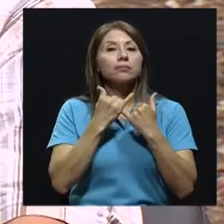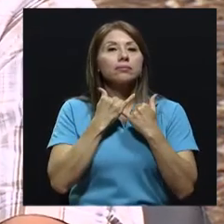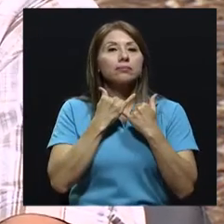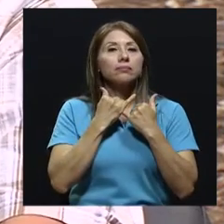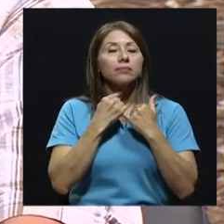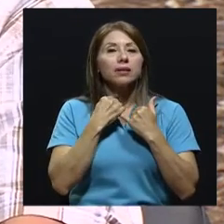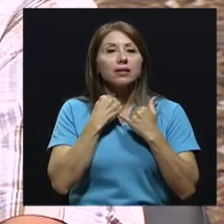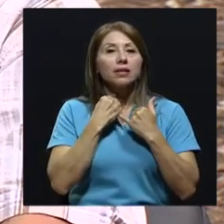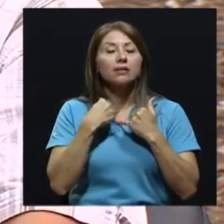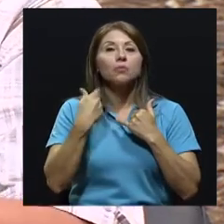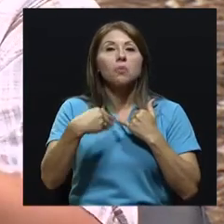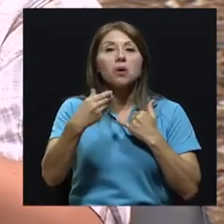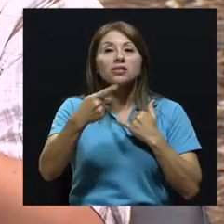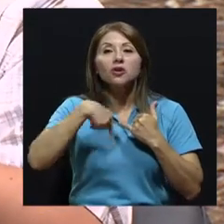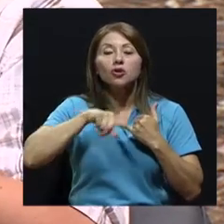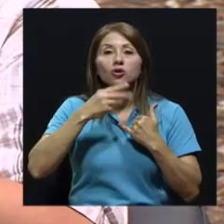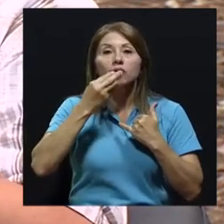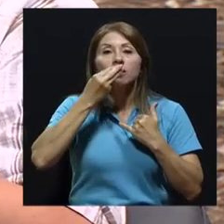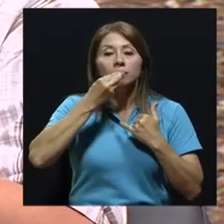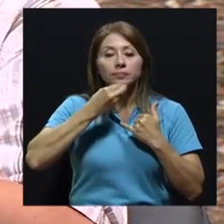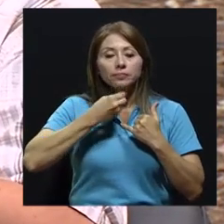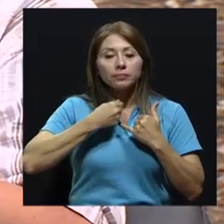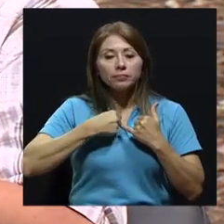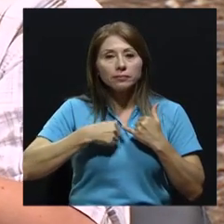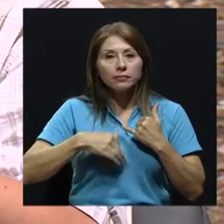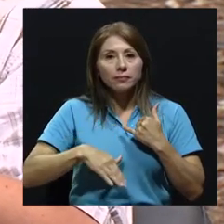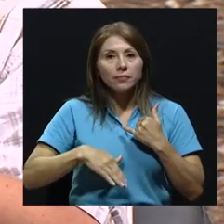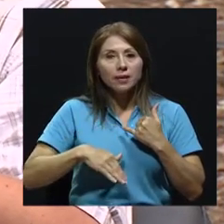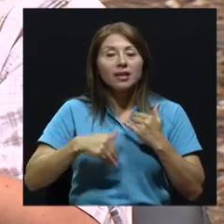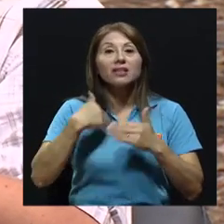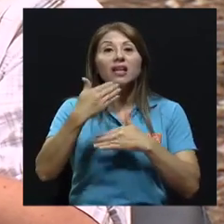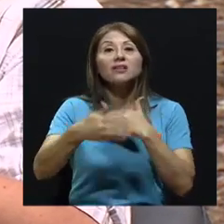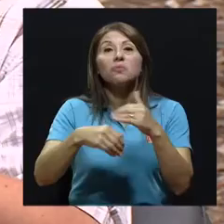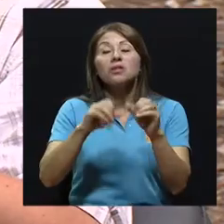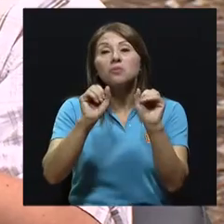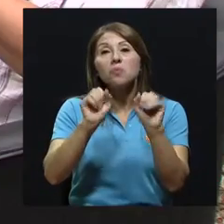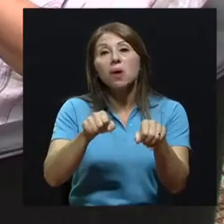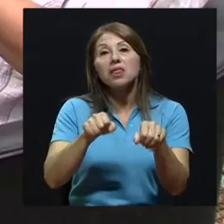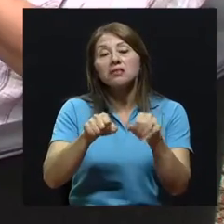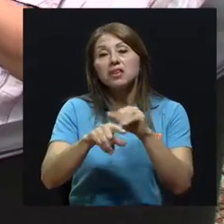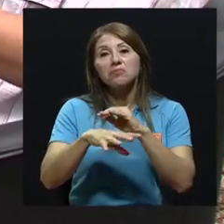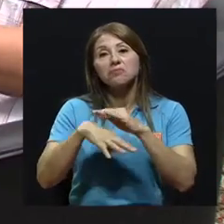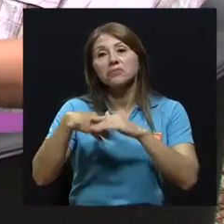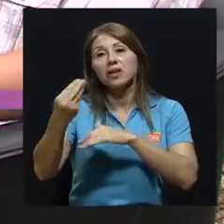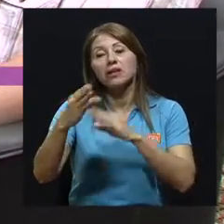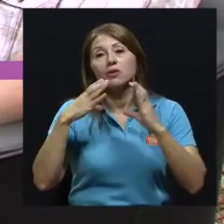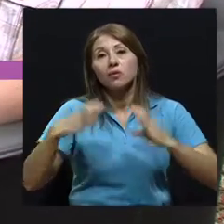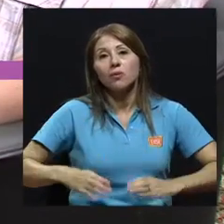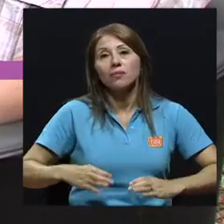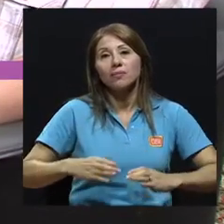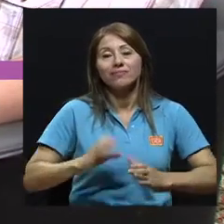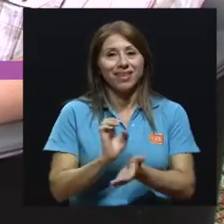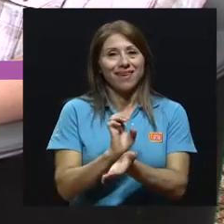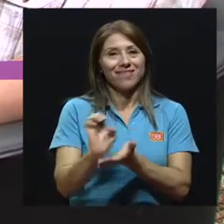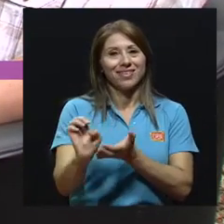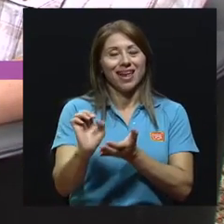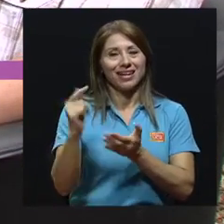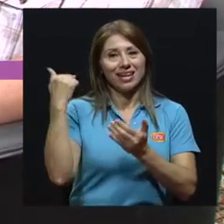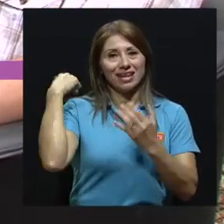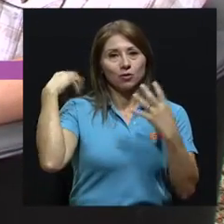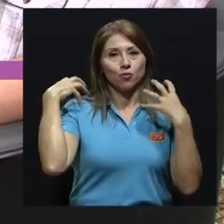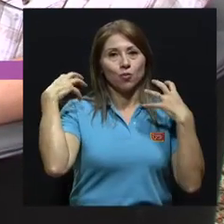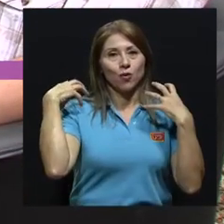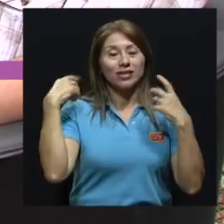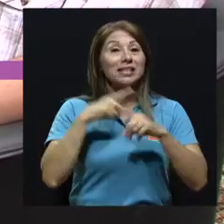tragamos esas partículas, las podemos expulsar y evitar que lleguen directamente a los pulmones. Entonces, pero conforme vamos bajando de tamaño, vamos